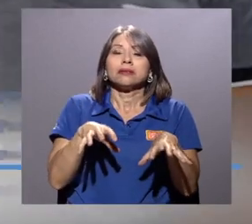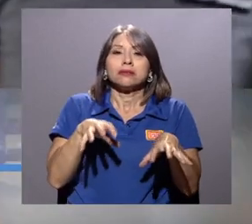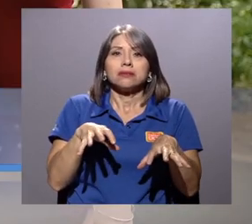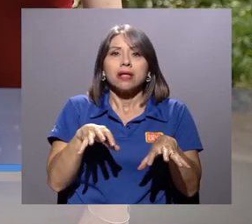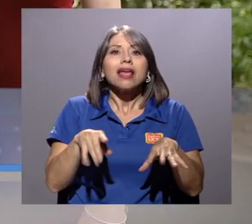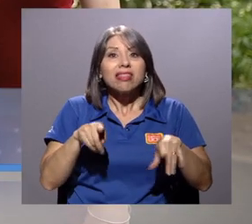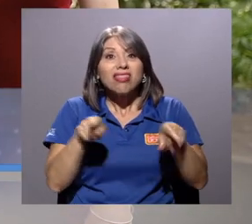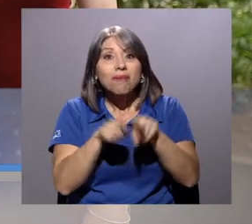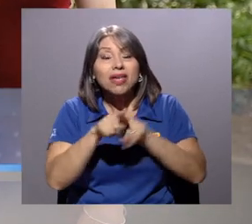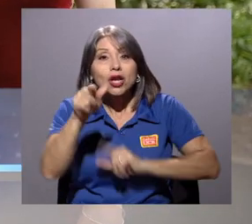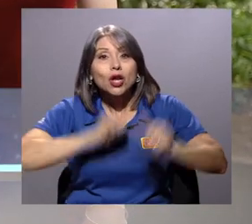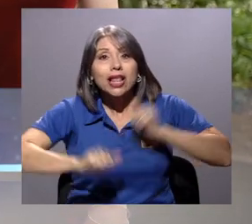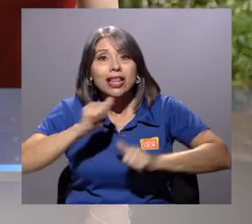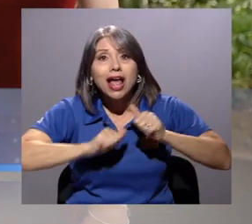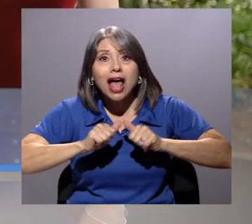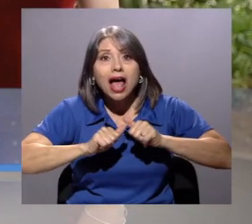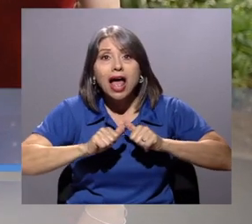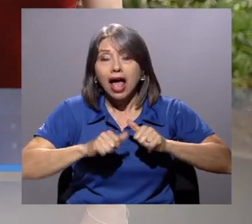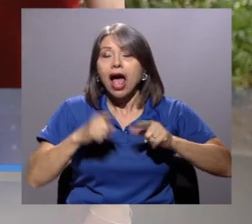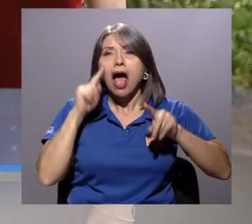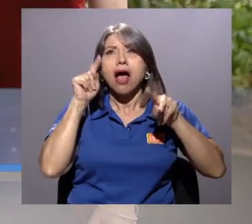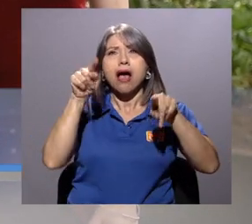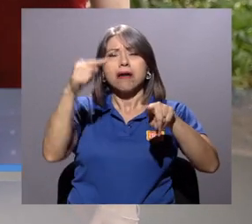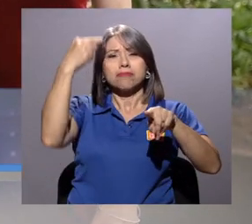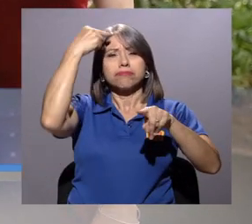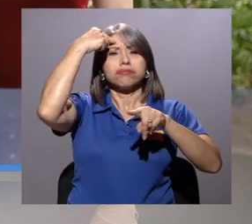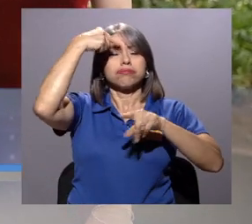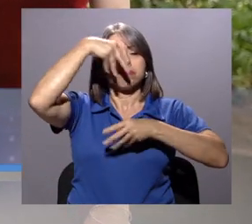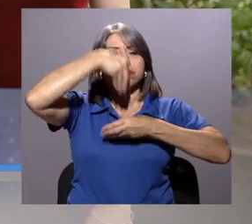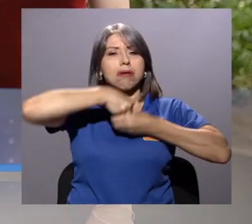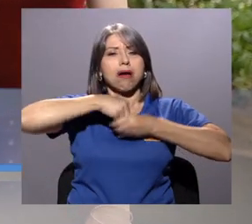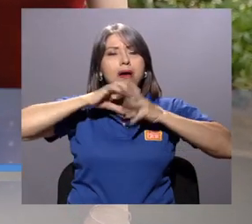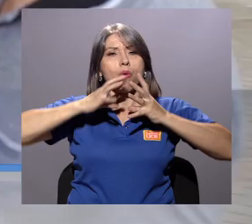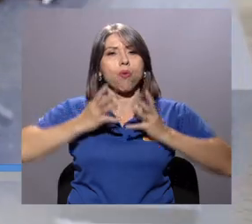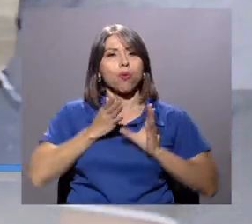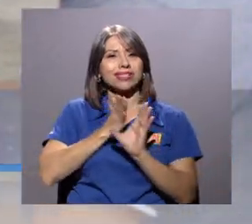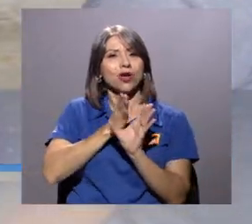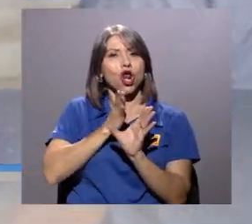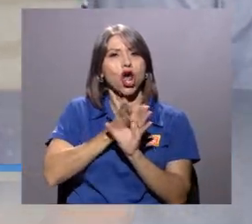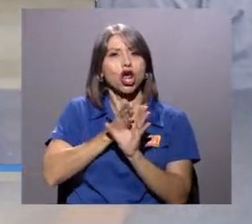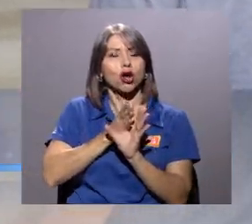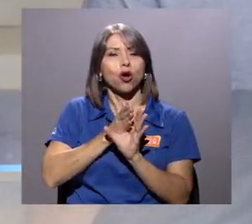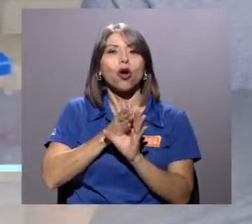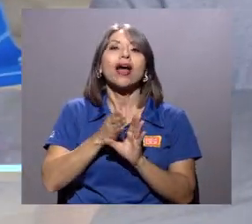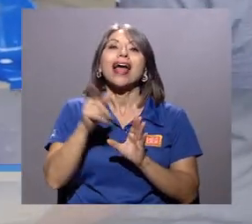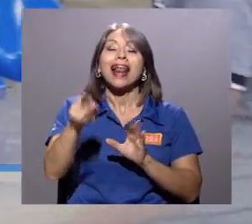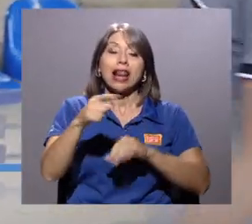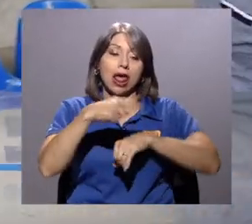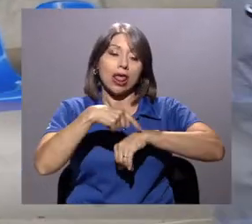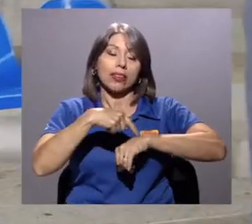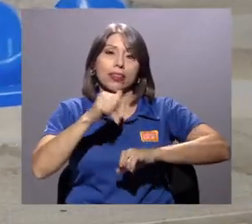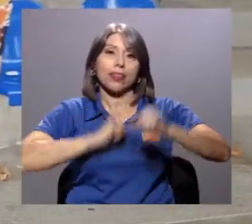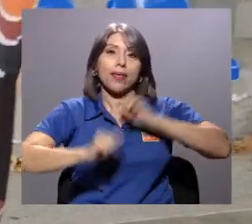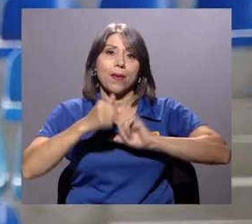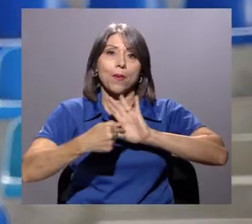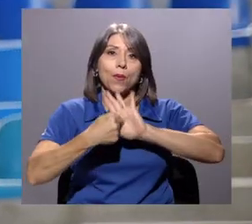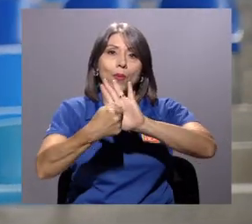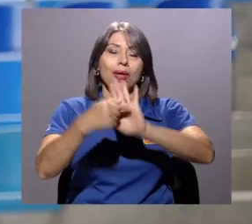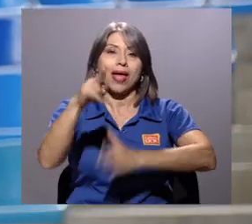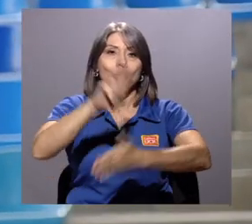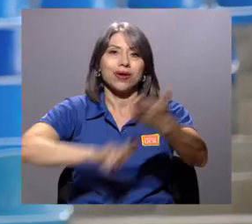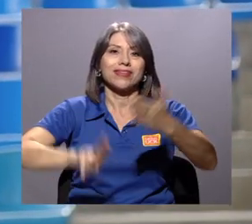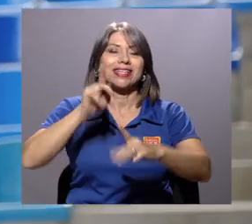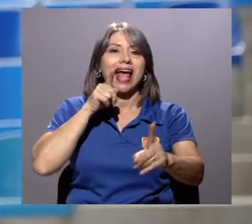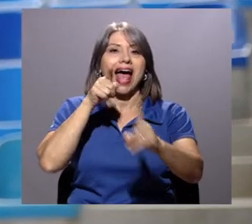escenas permiten al público adentrarse en el mundo psicológico del protagonista. La temporada se mantendrá en el teatro